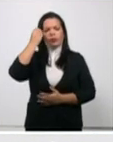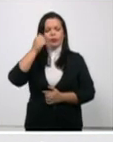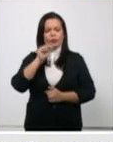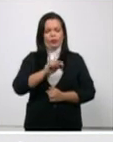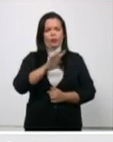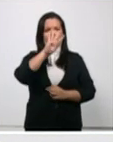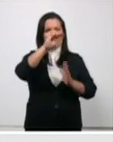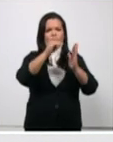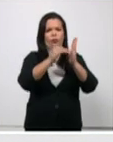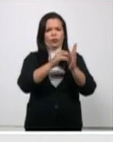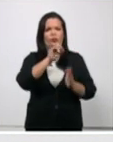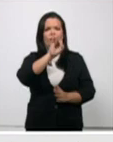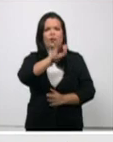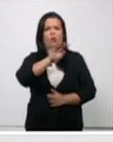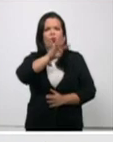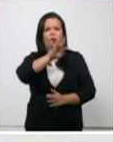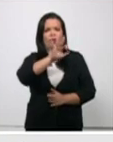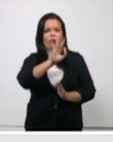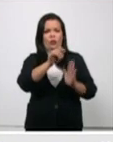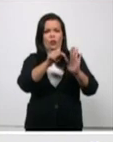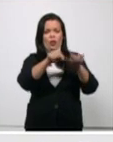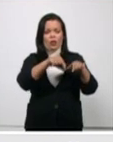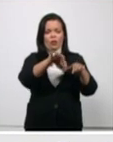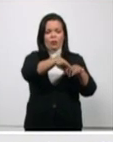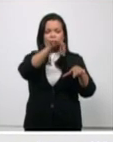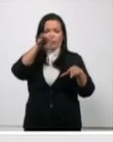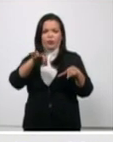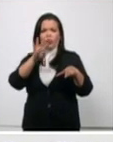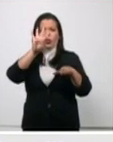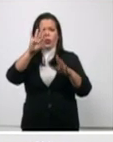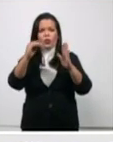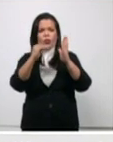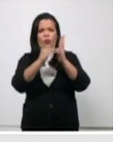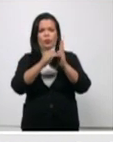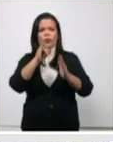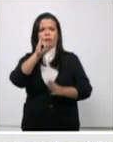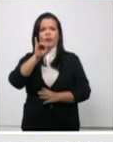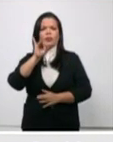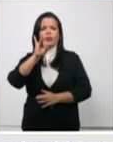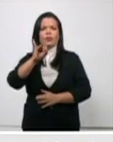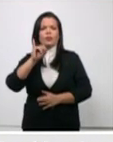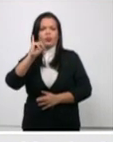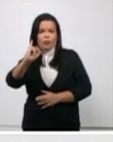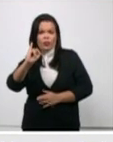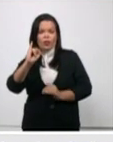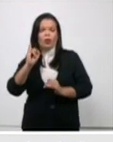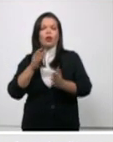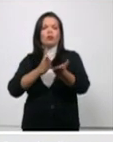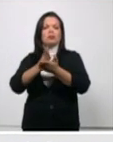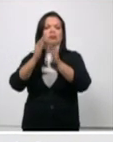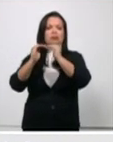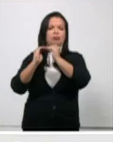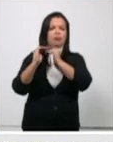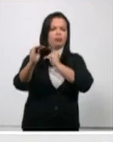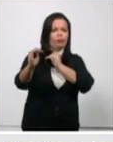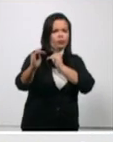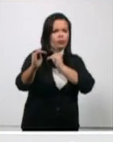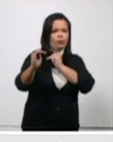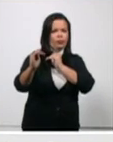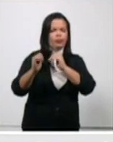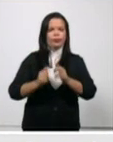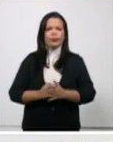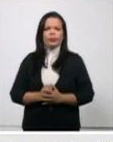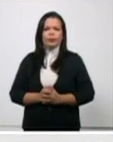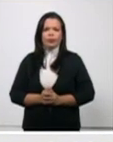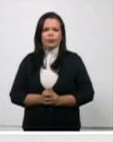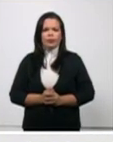4 mil 676 tienen una evolución clínica estable estamos